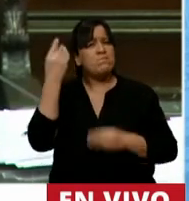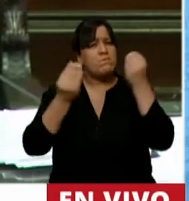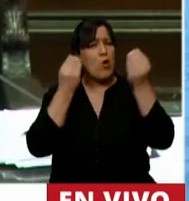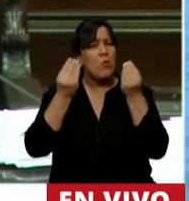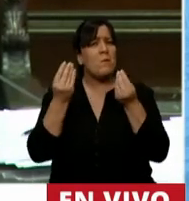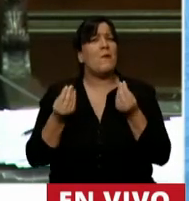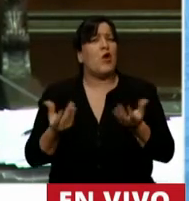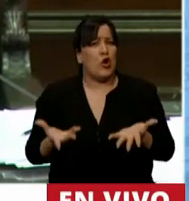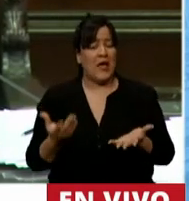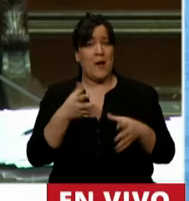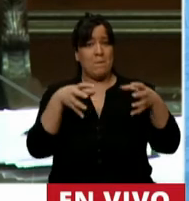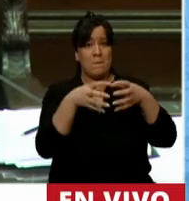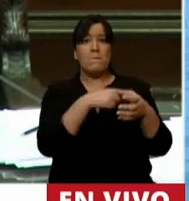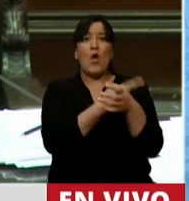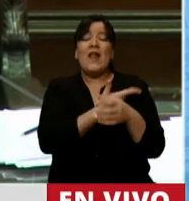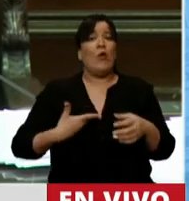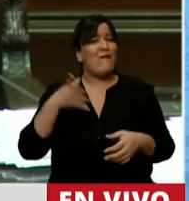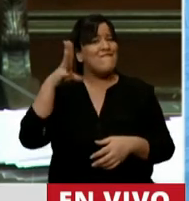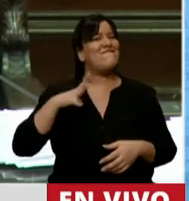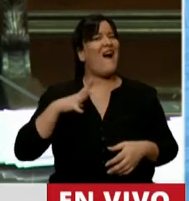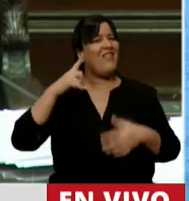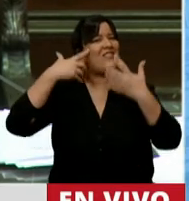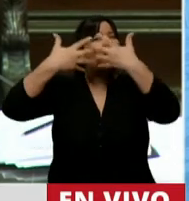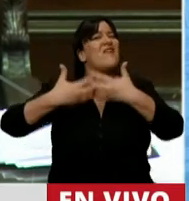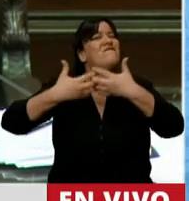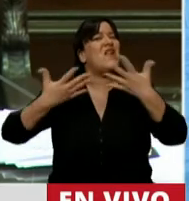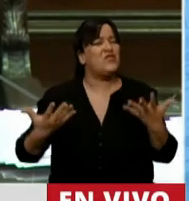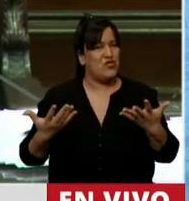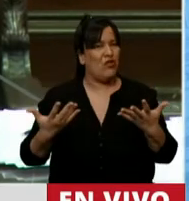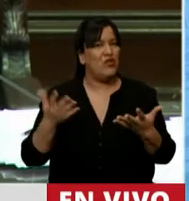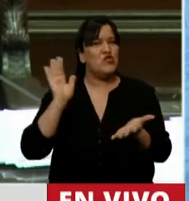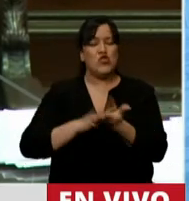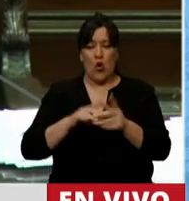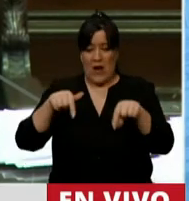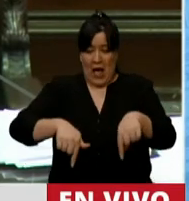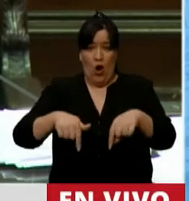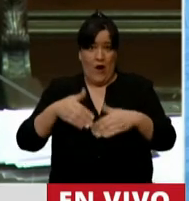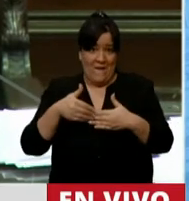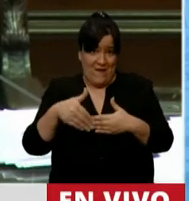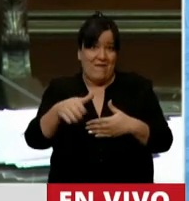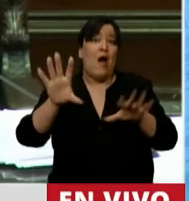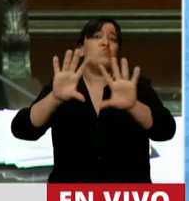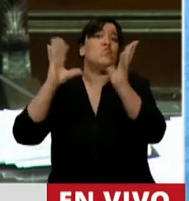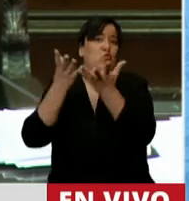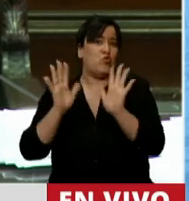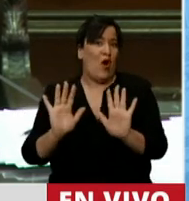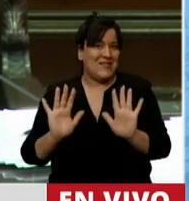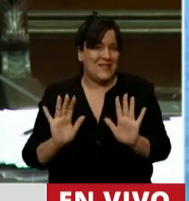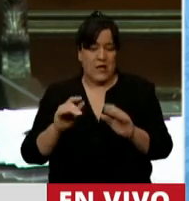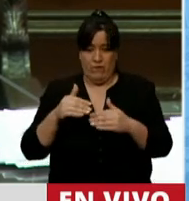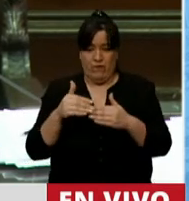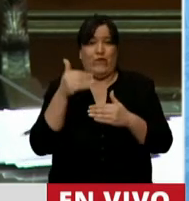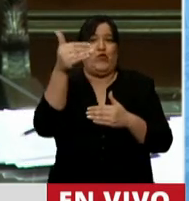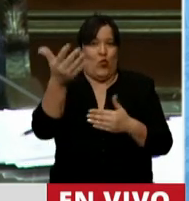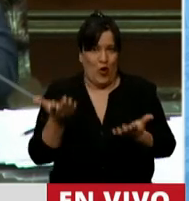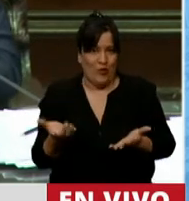Ejecutivo no ha reflexionado sobre el escenario que hoy ya se va perfilando en el mundo y en el que viene.